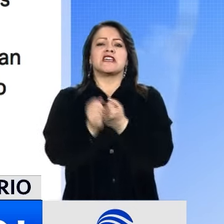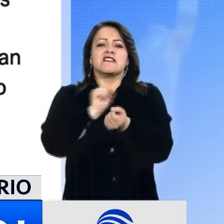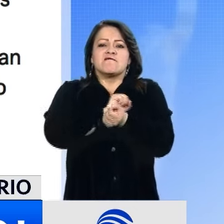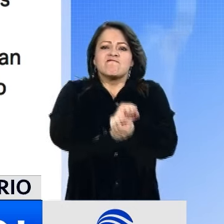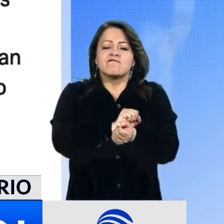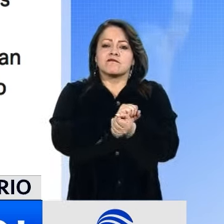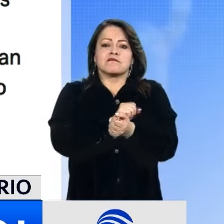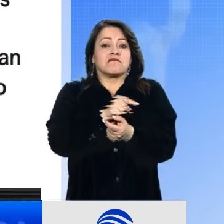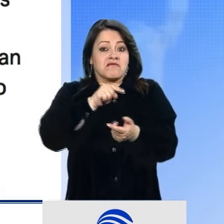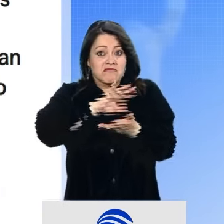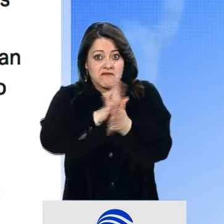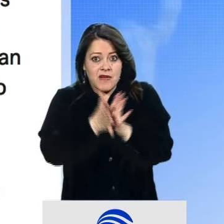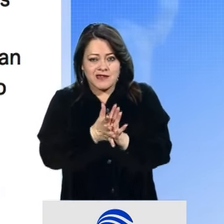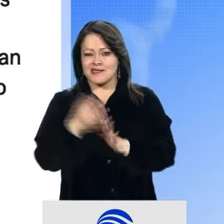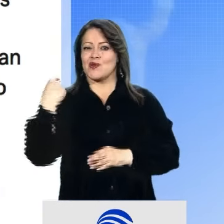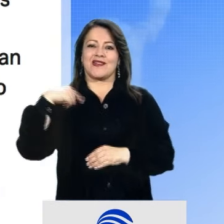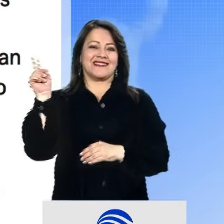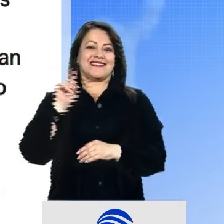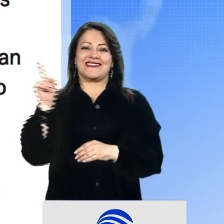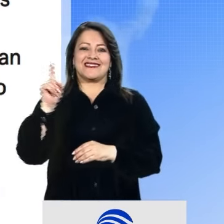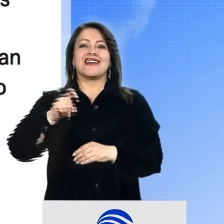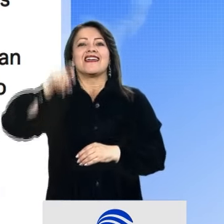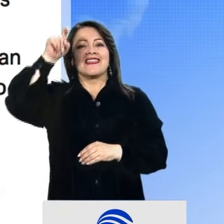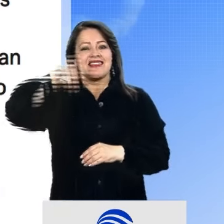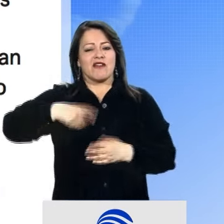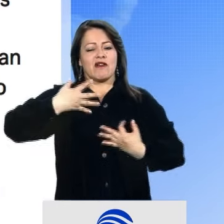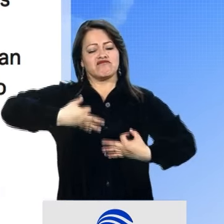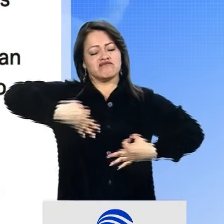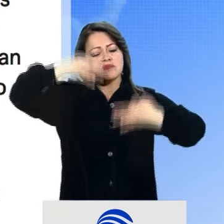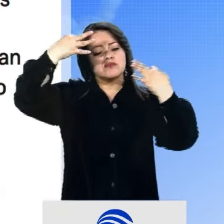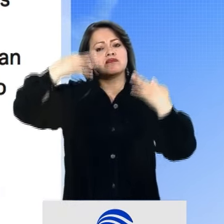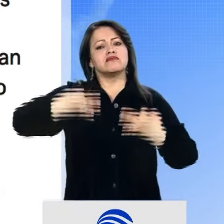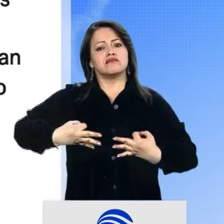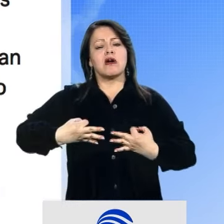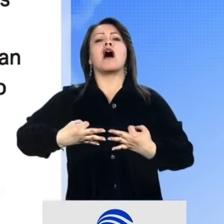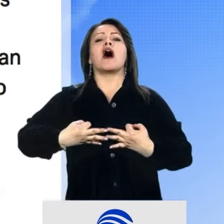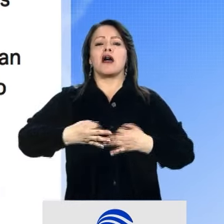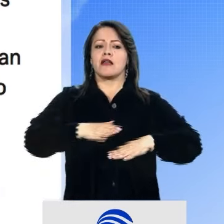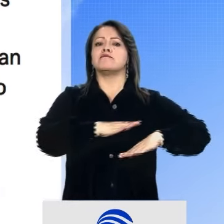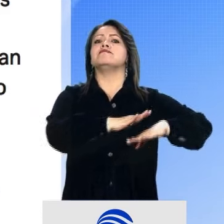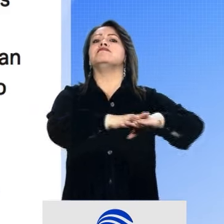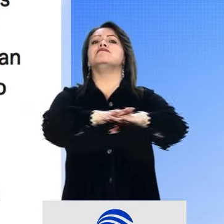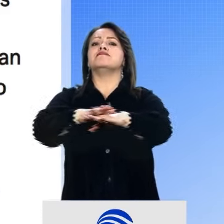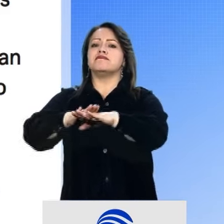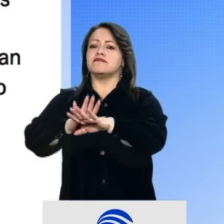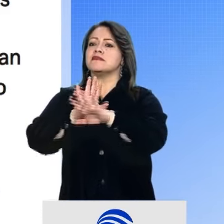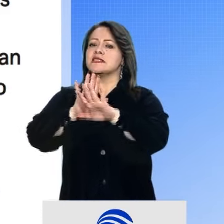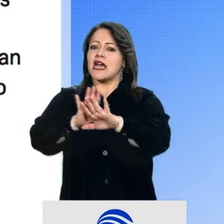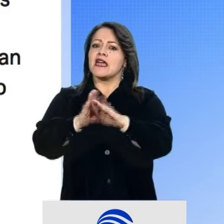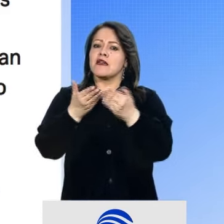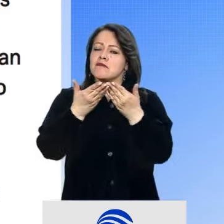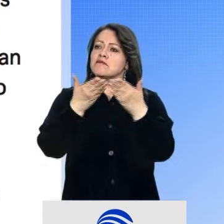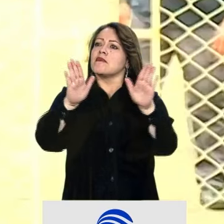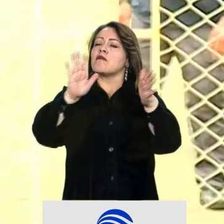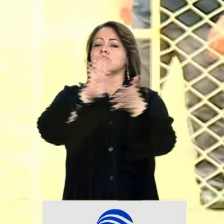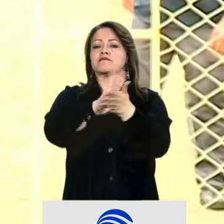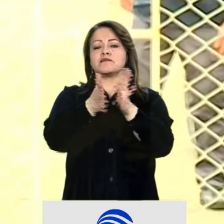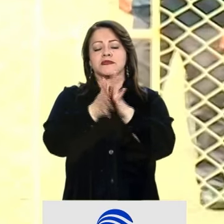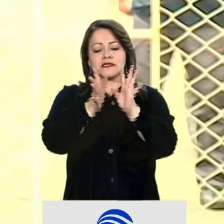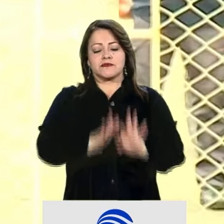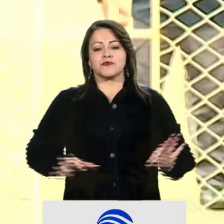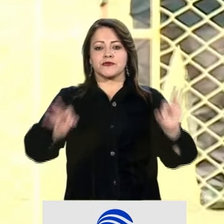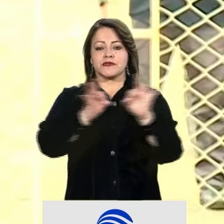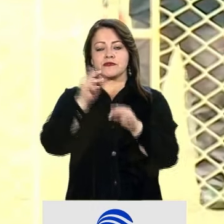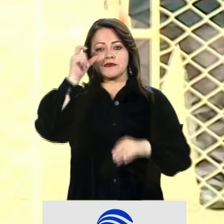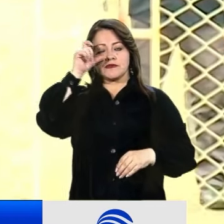al pueblo de Venezuela, para eso es necesaria la transparencia. Nos sumamos al llamado a la desescalada para abrir la puerta a la paz. El